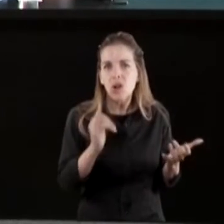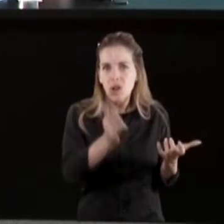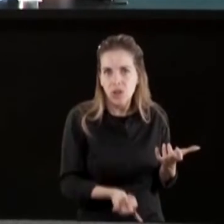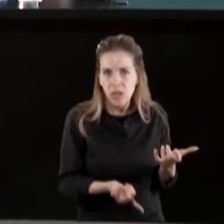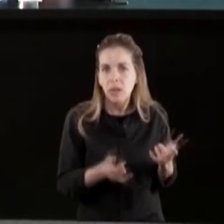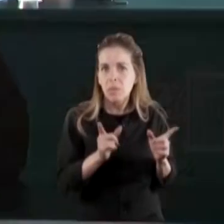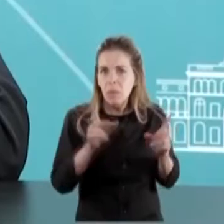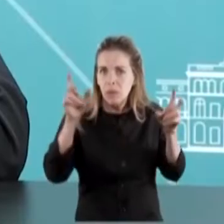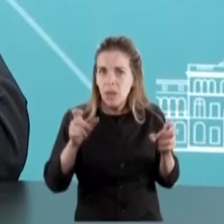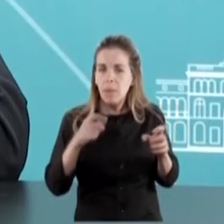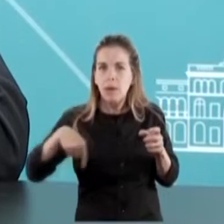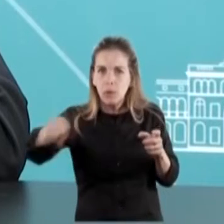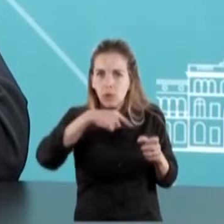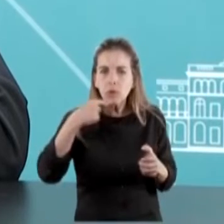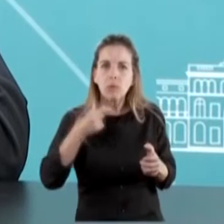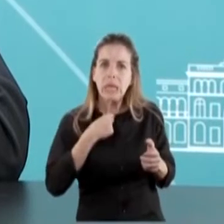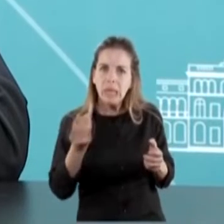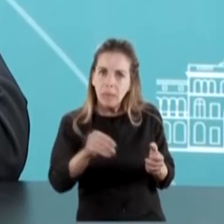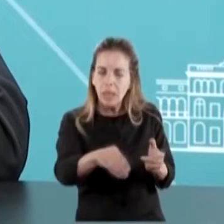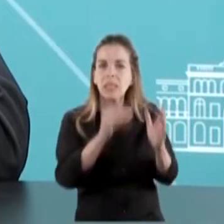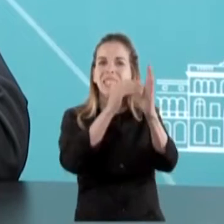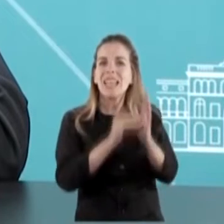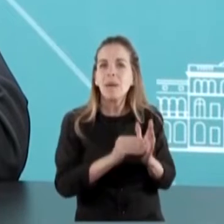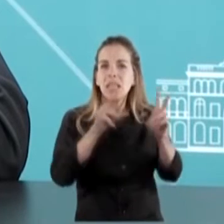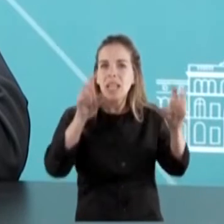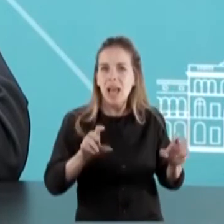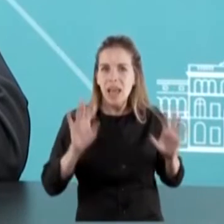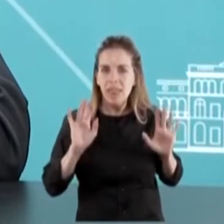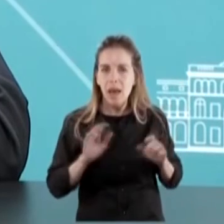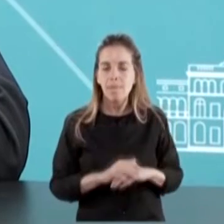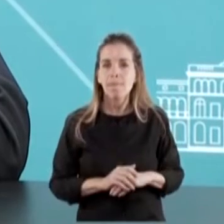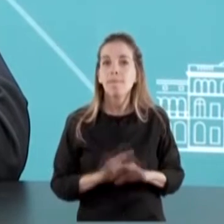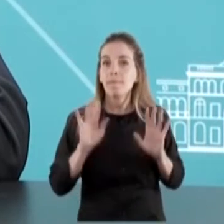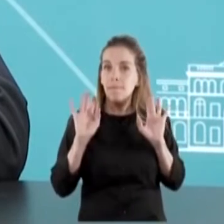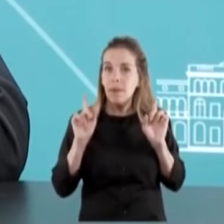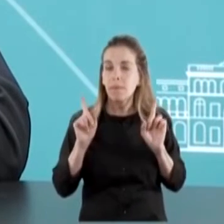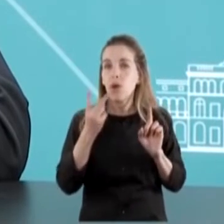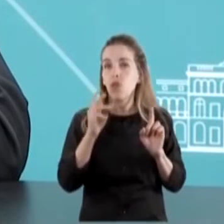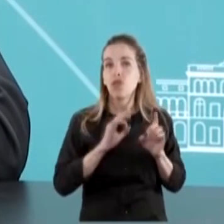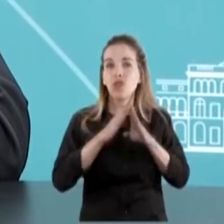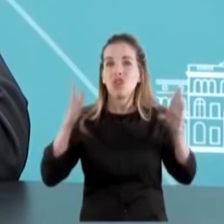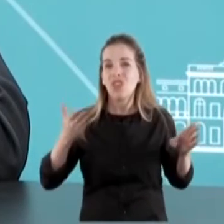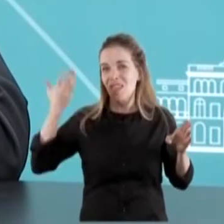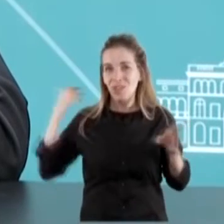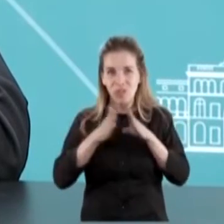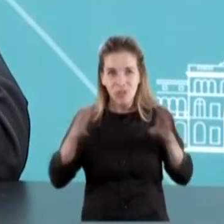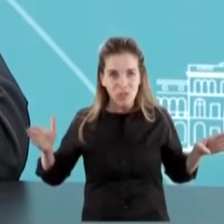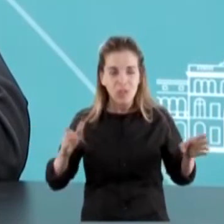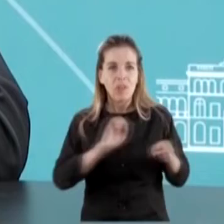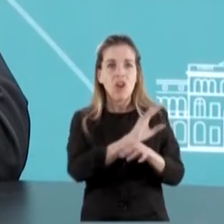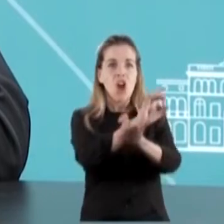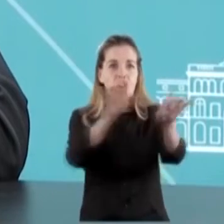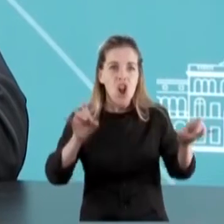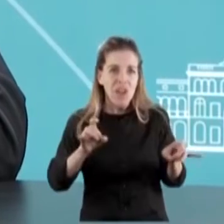la agenda que venimos llevando adelante y las propuestas que llevamos adelante. Sin ir más lejos, en la pandemia, en el momento de la pandemia, cuando